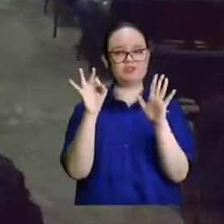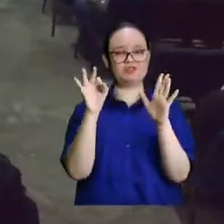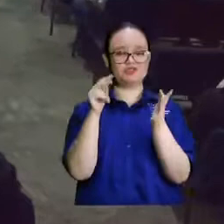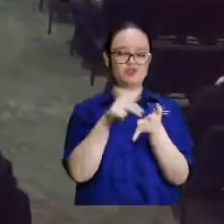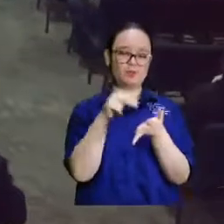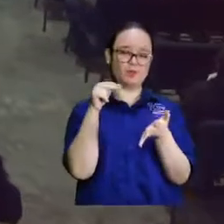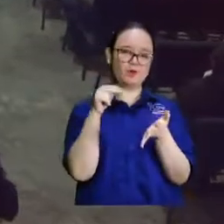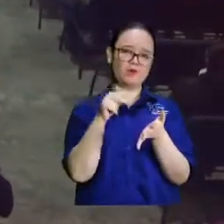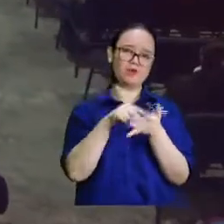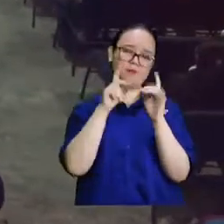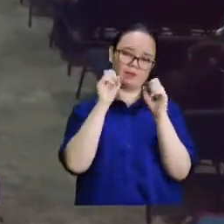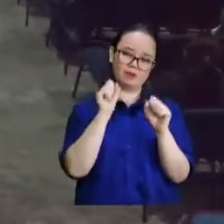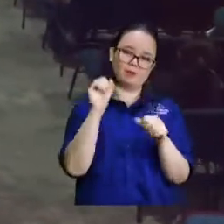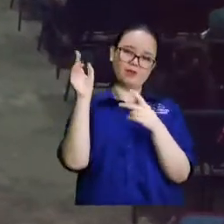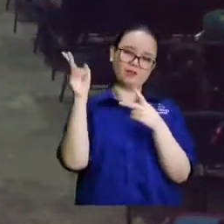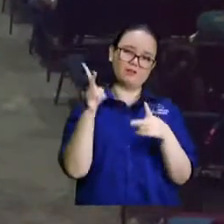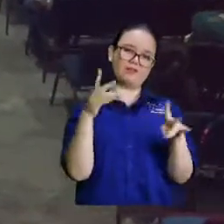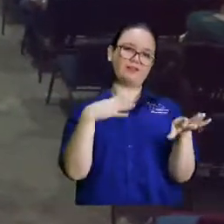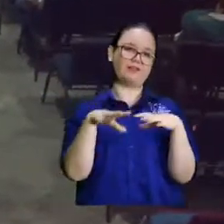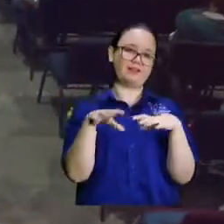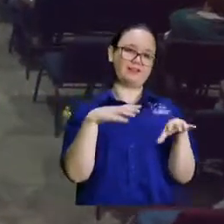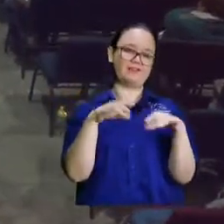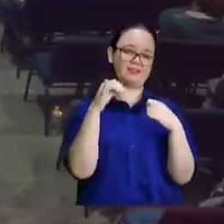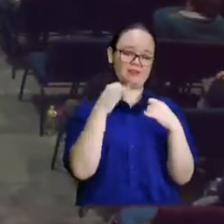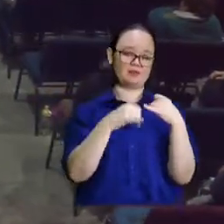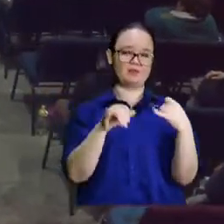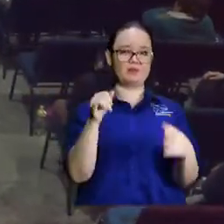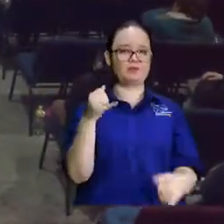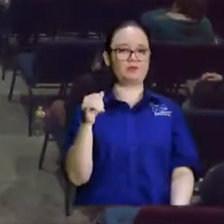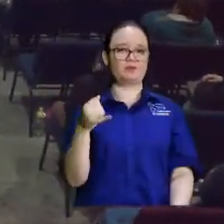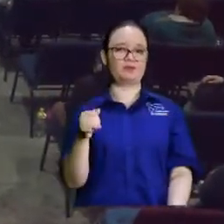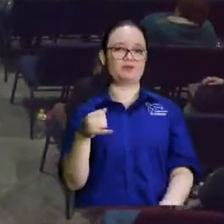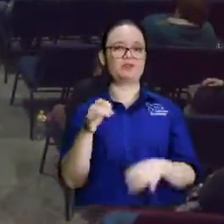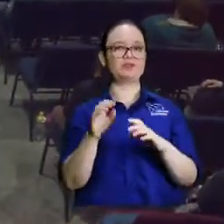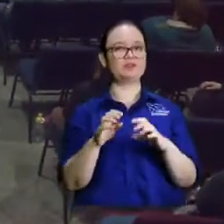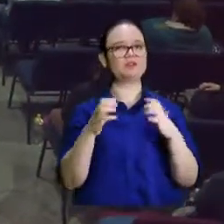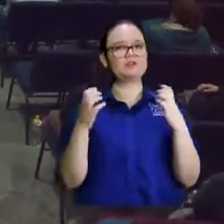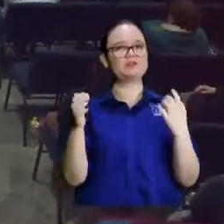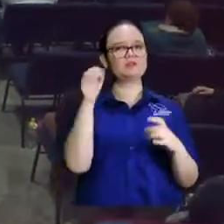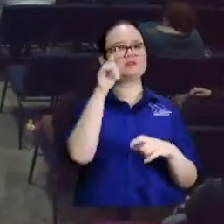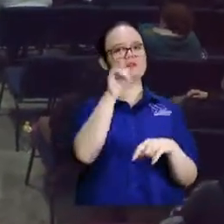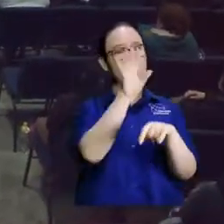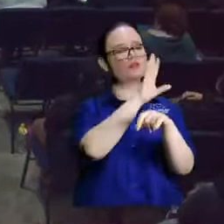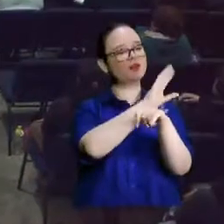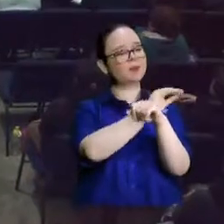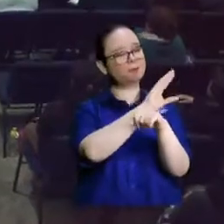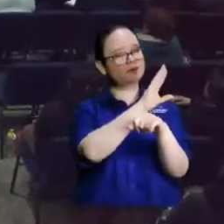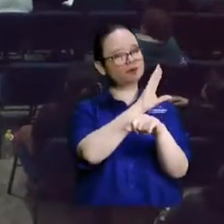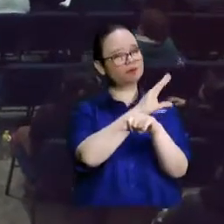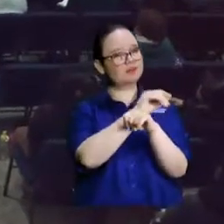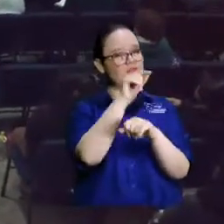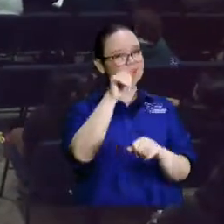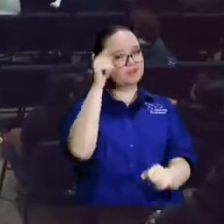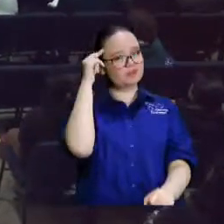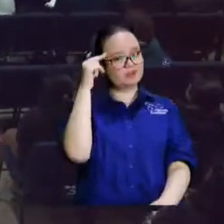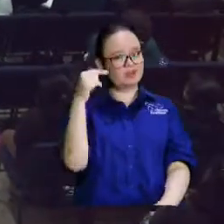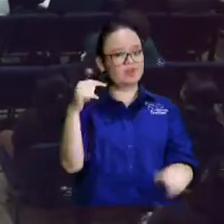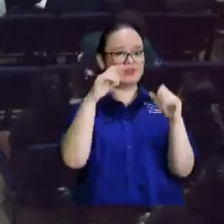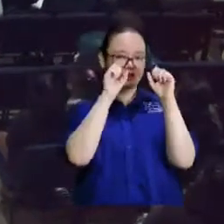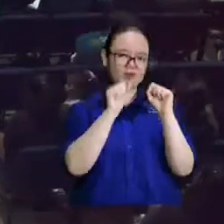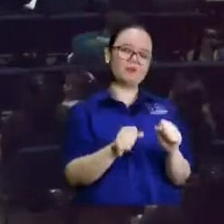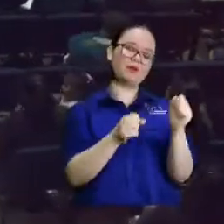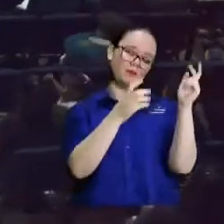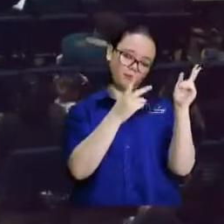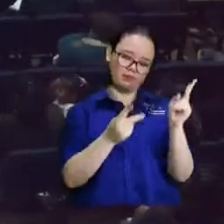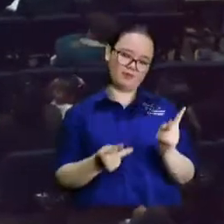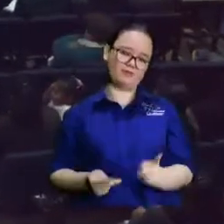estar en la preproclama. Así que usted que está acá, pida permiso en su trabajo, qué sé yo, ese día, para estar desde